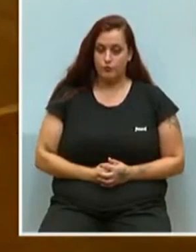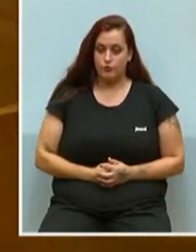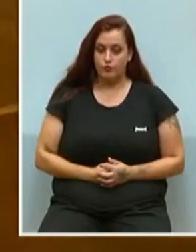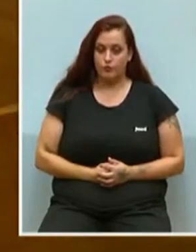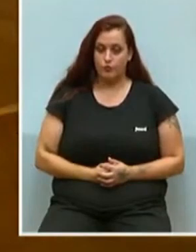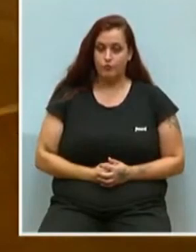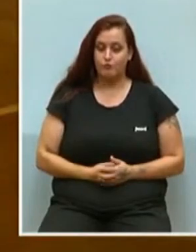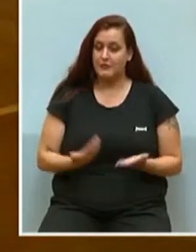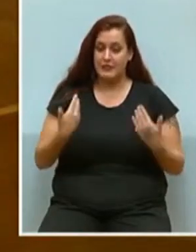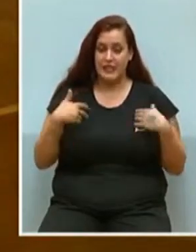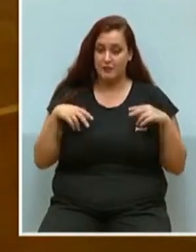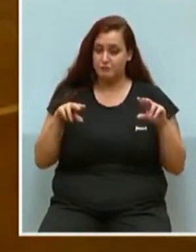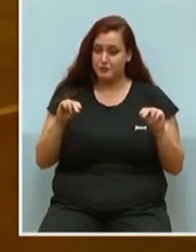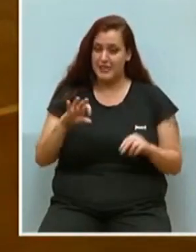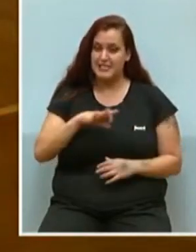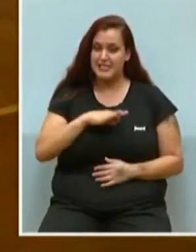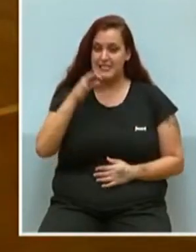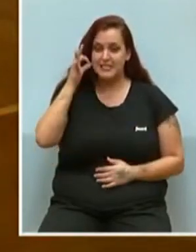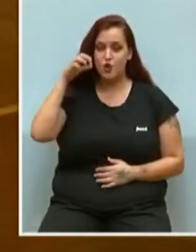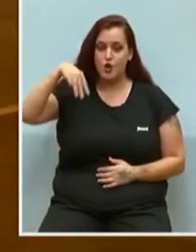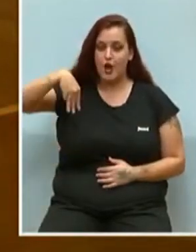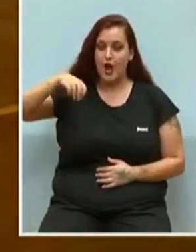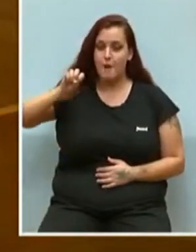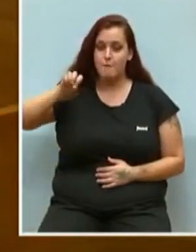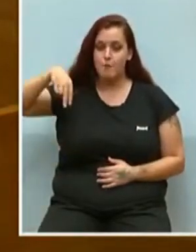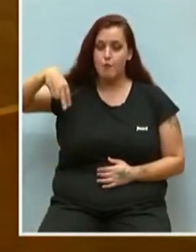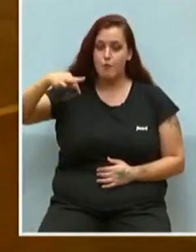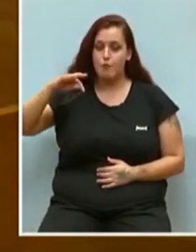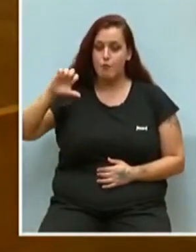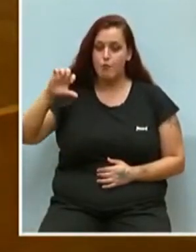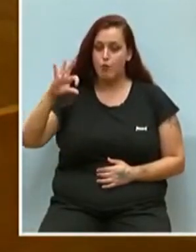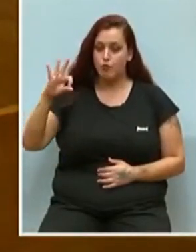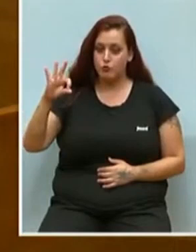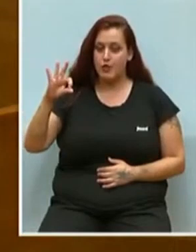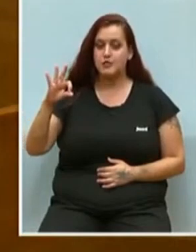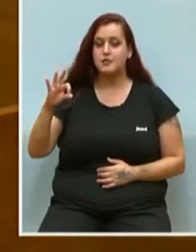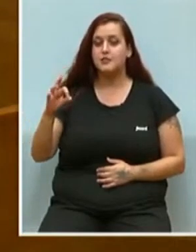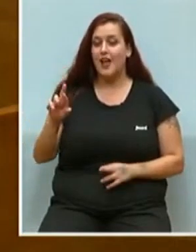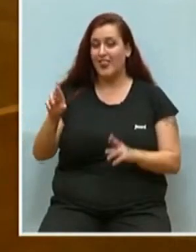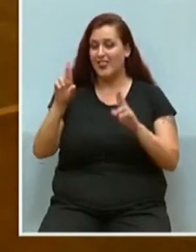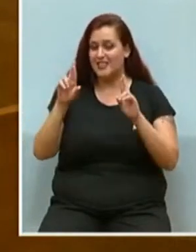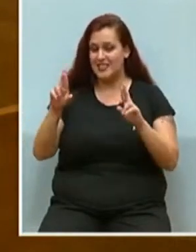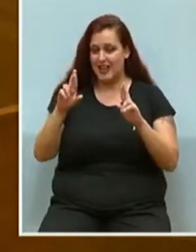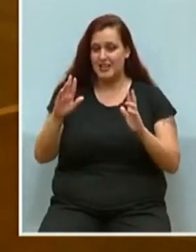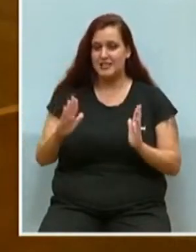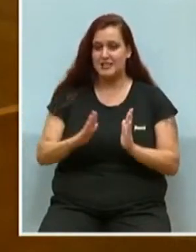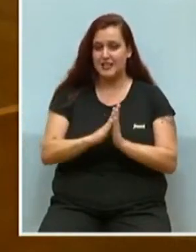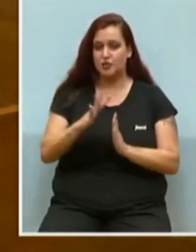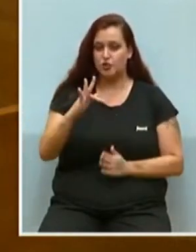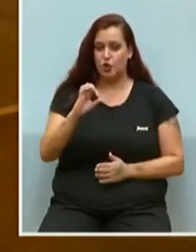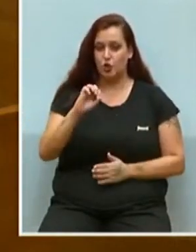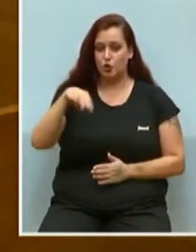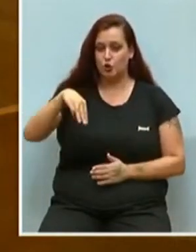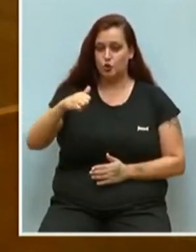Y para terminar, señora Montes, permítame desearle lo que Santo Tomás de Aquino pide en su oración para